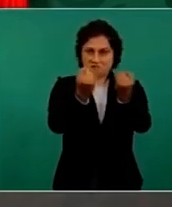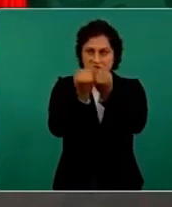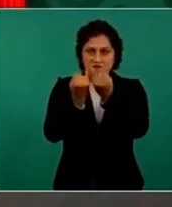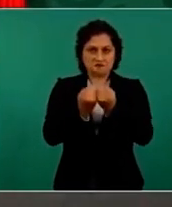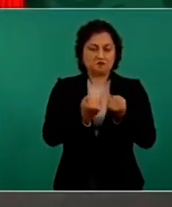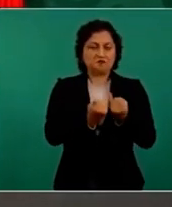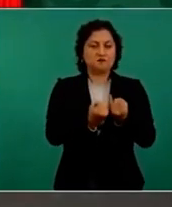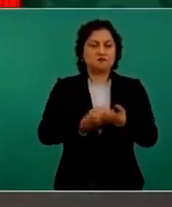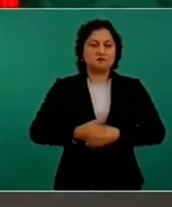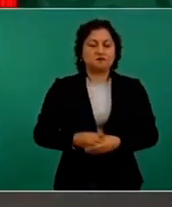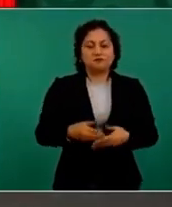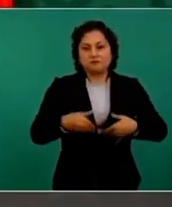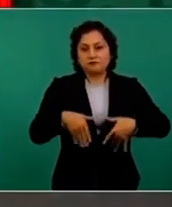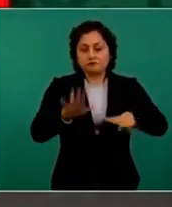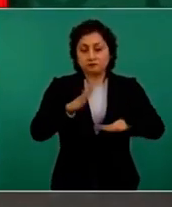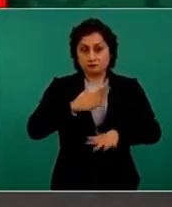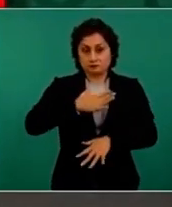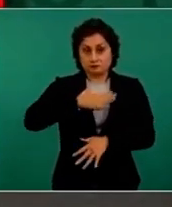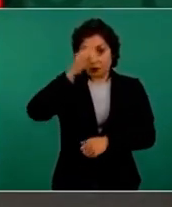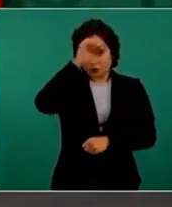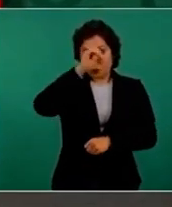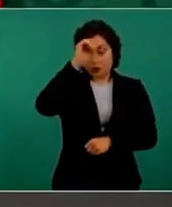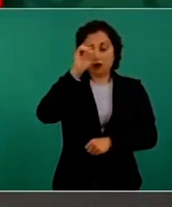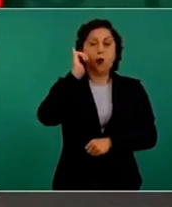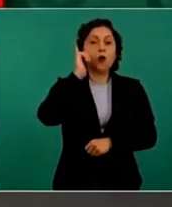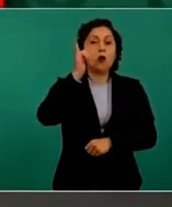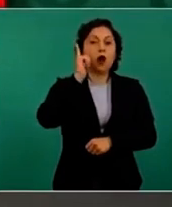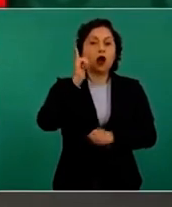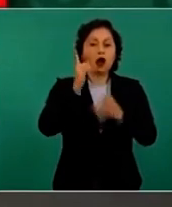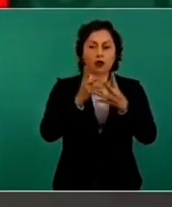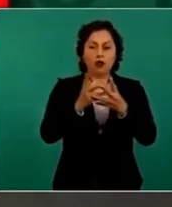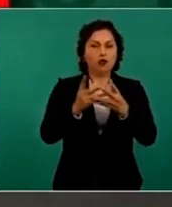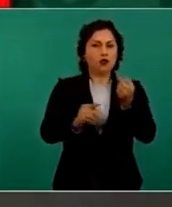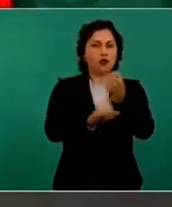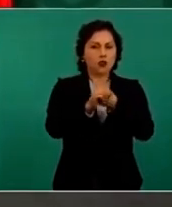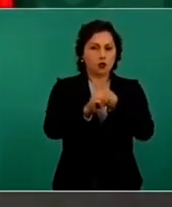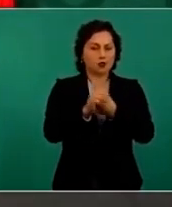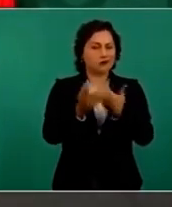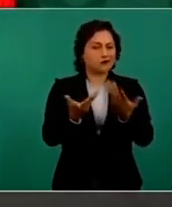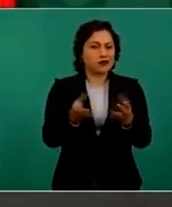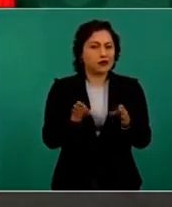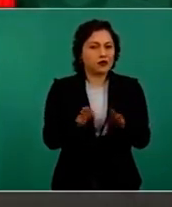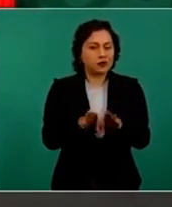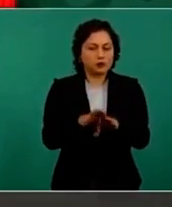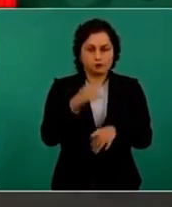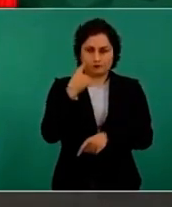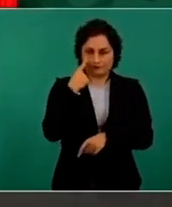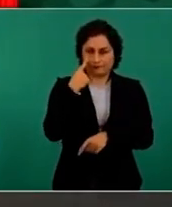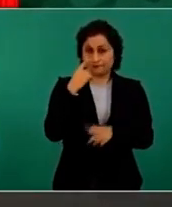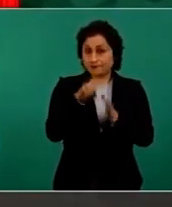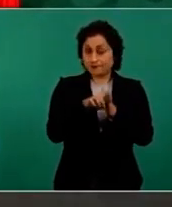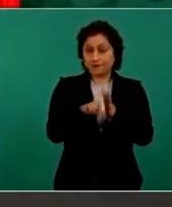resuelva pronto. Esto tiene que ver con el incremento